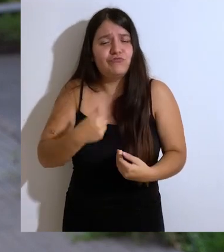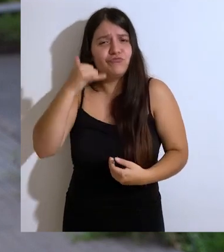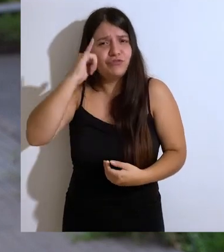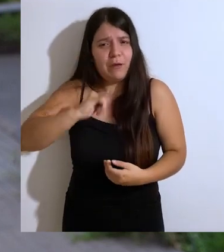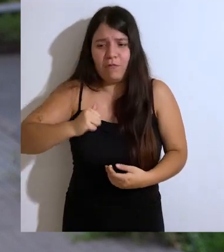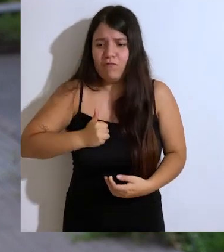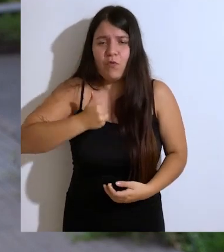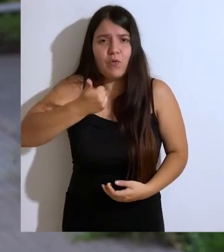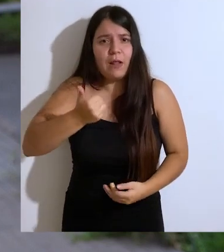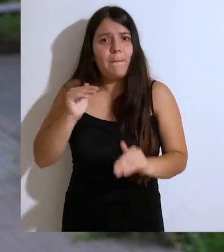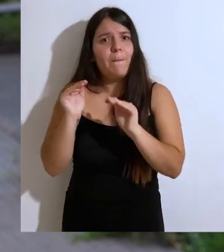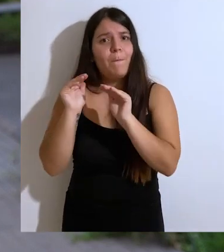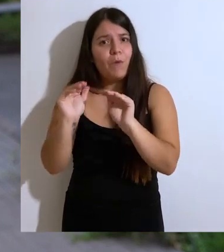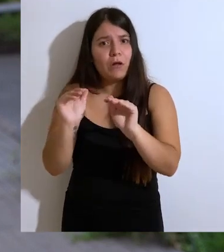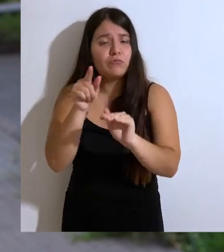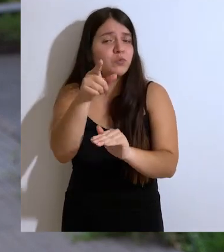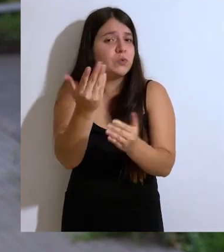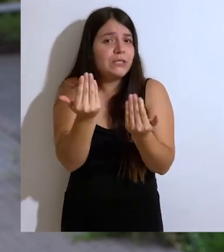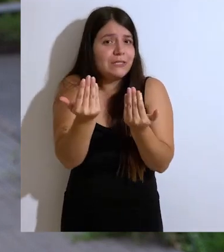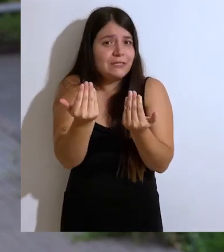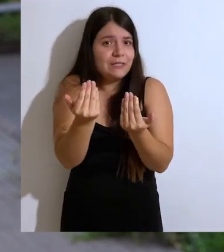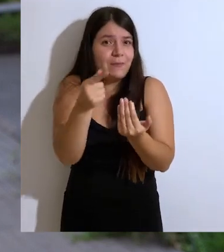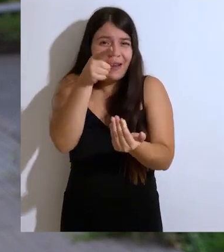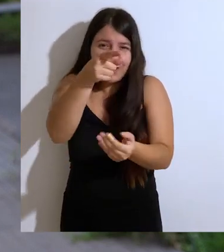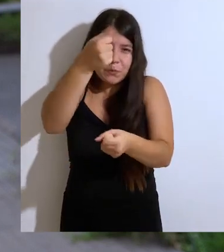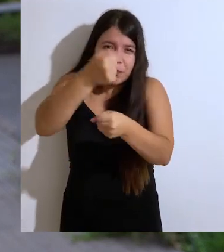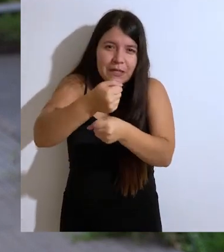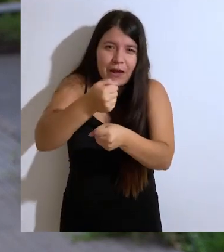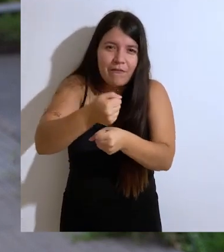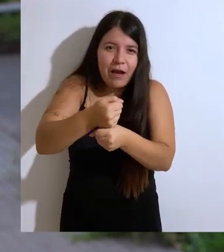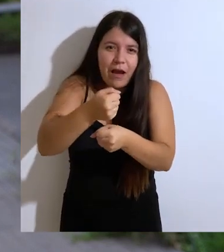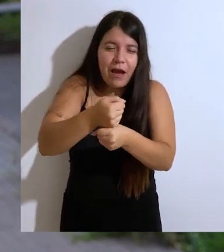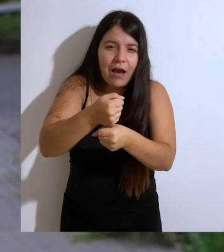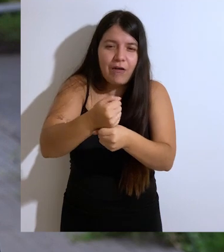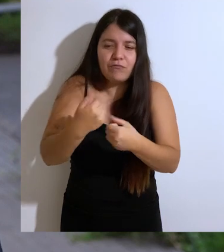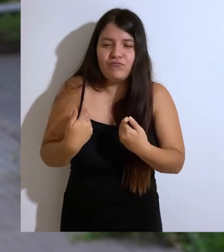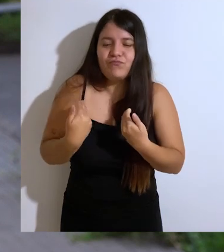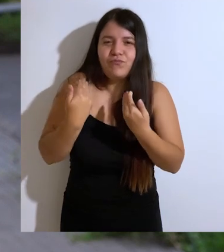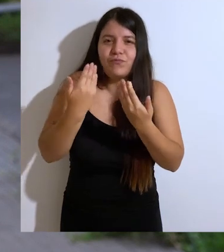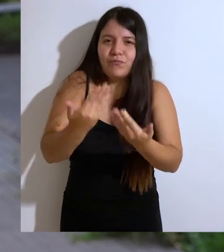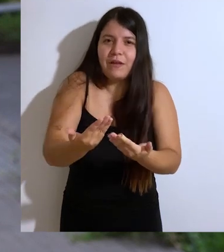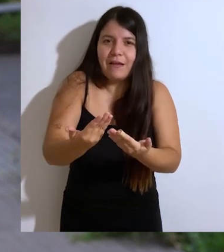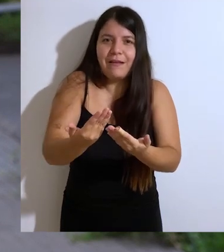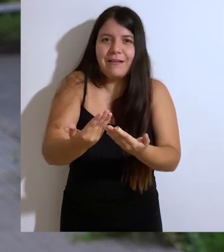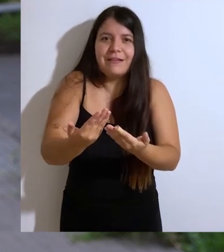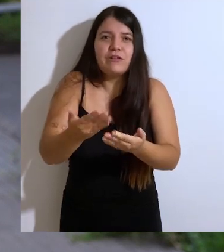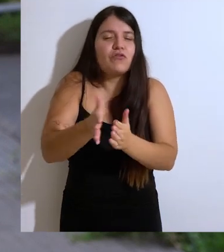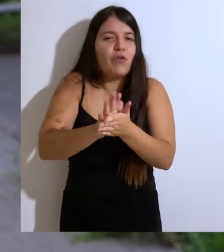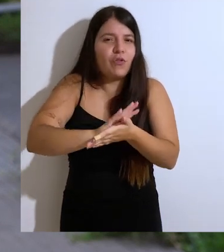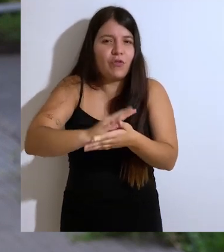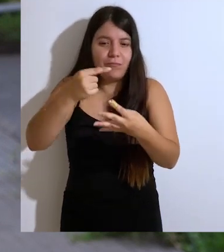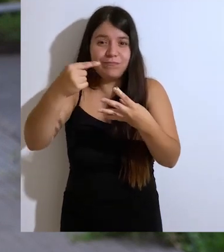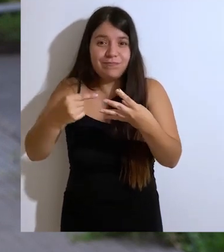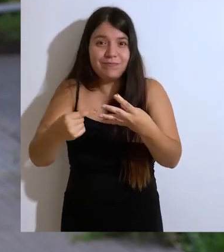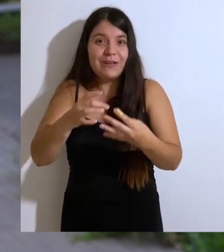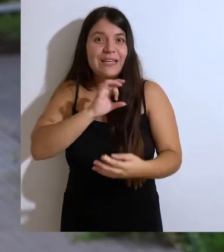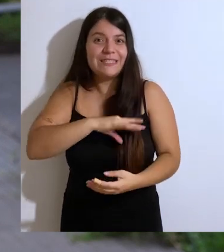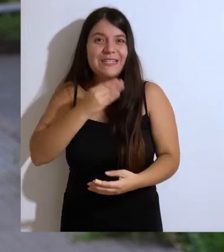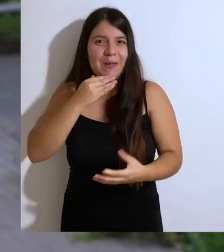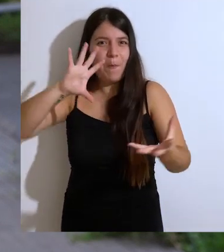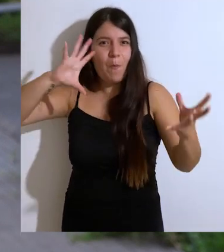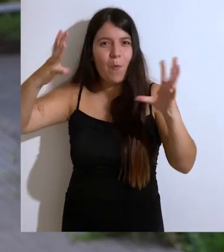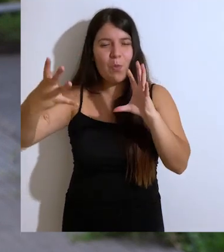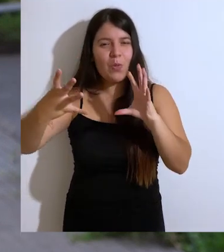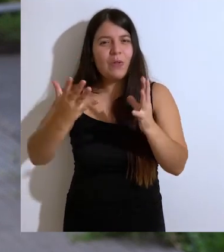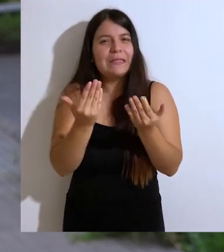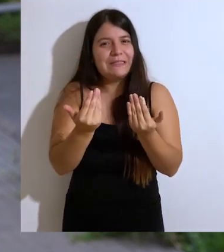disponible para apoyarte en lo que requieras para que tu labor entregue la contribución que Chile y el mundo